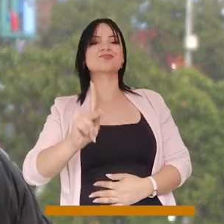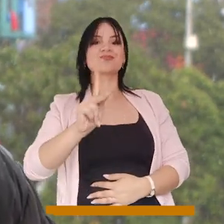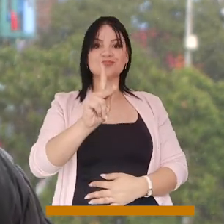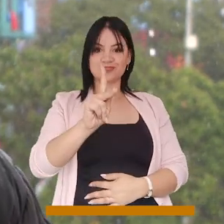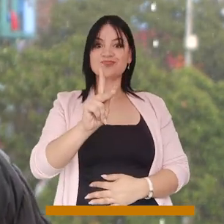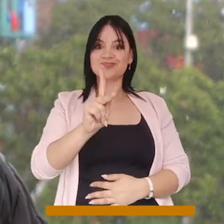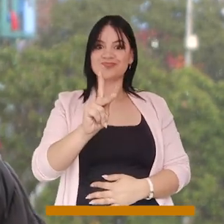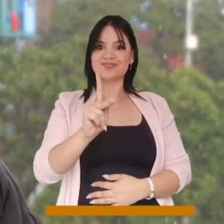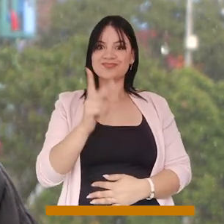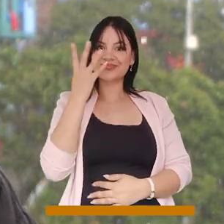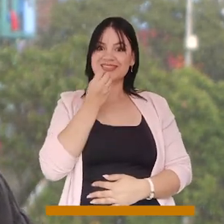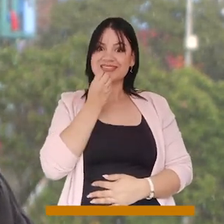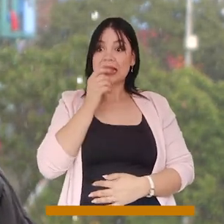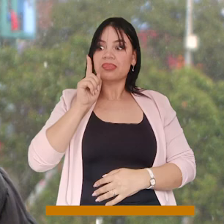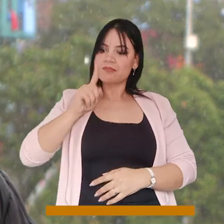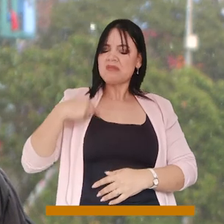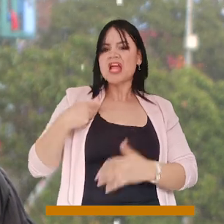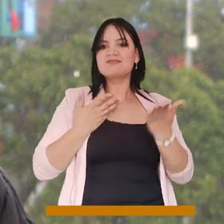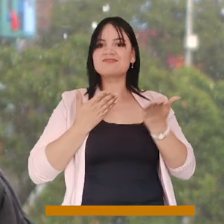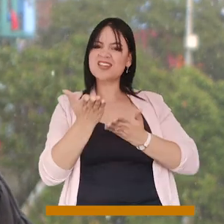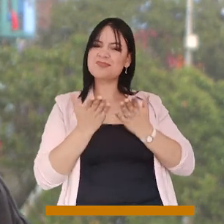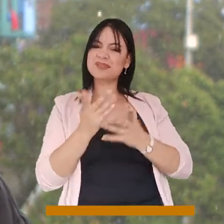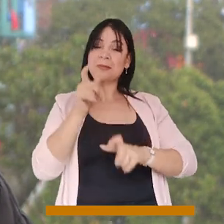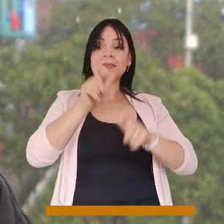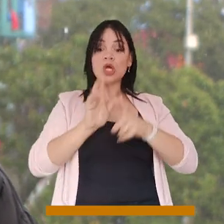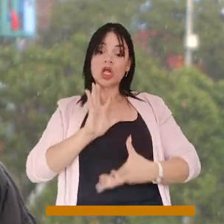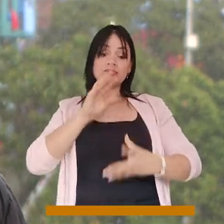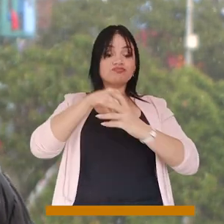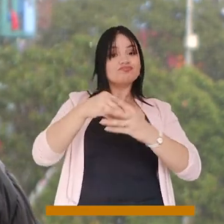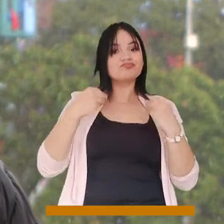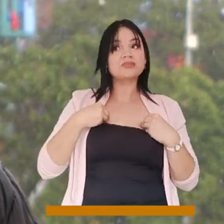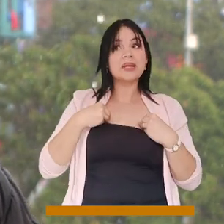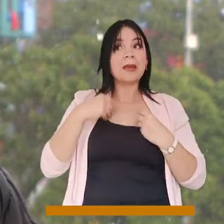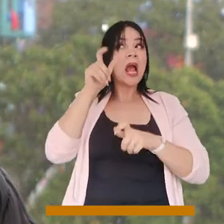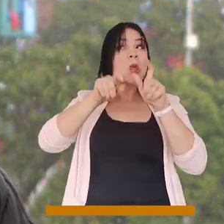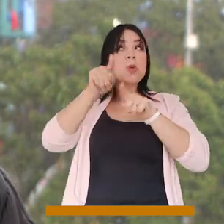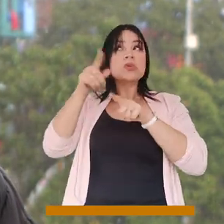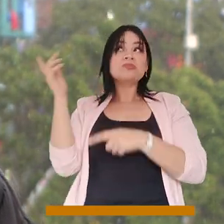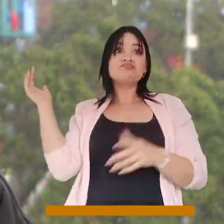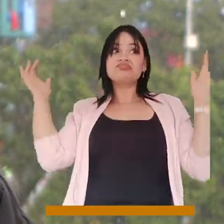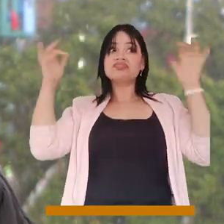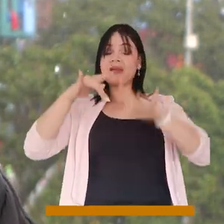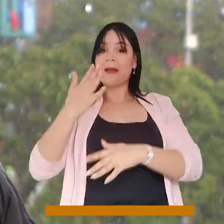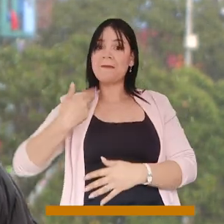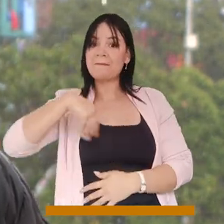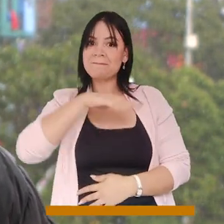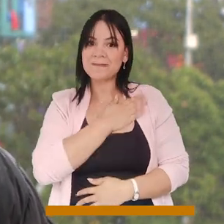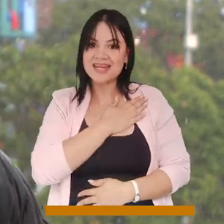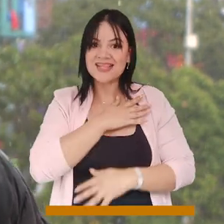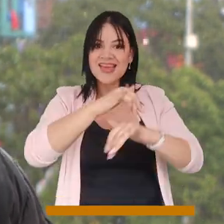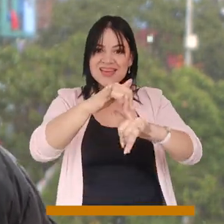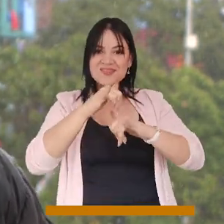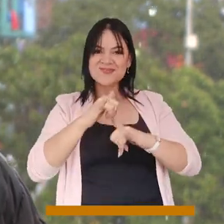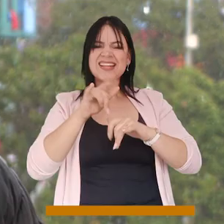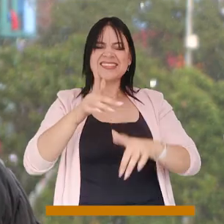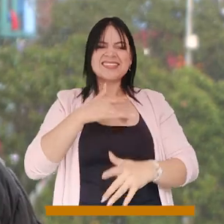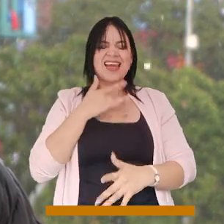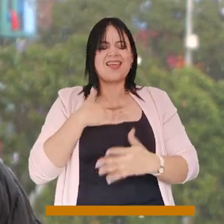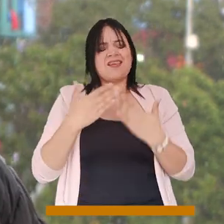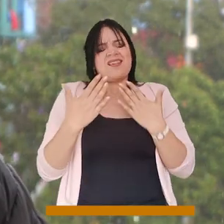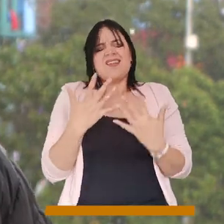Pero también servicios para que quienes habitamos Medellín y quienes nos visitan y se vuelven paisas pues sientan en una ciudad amigable,